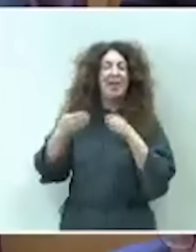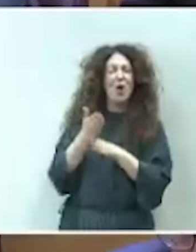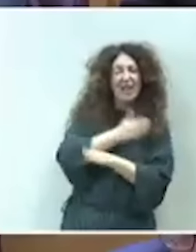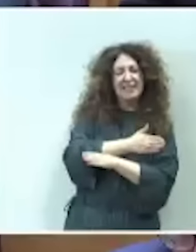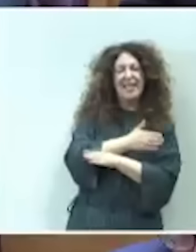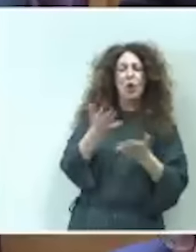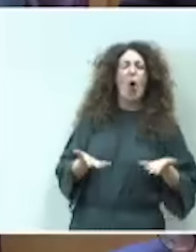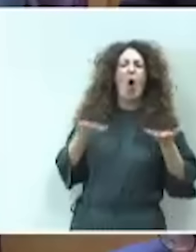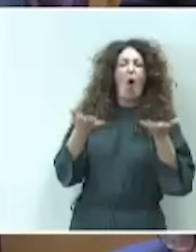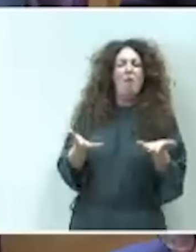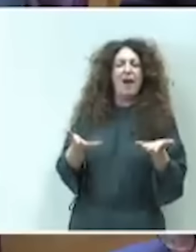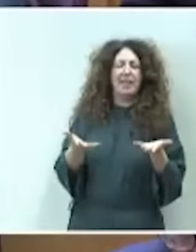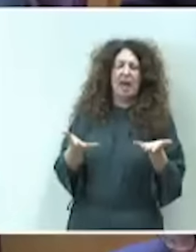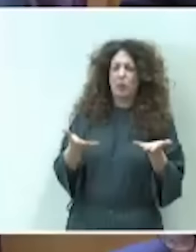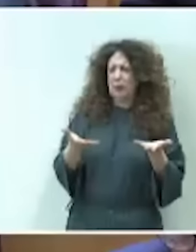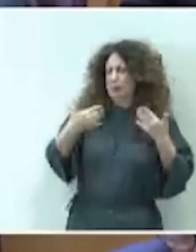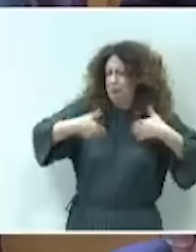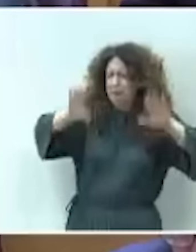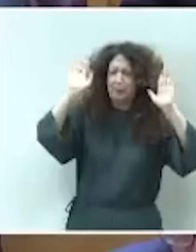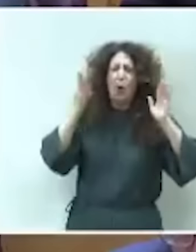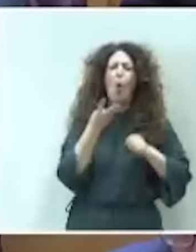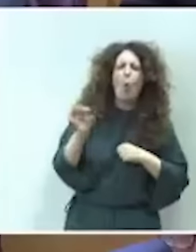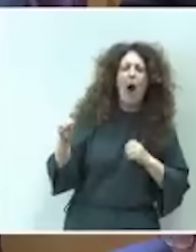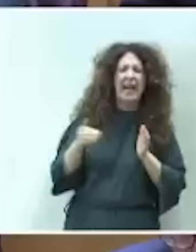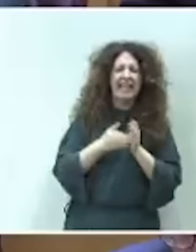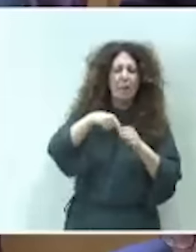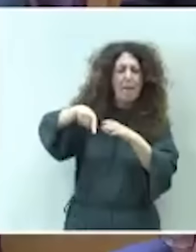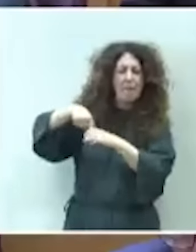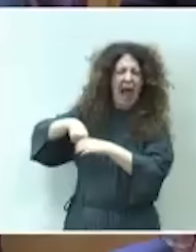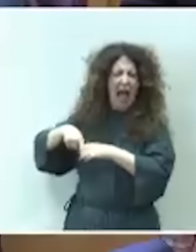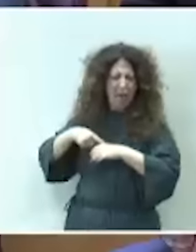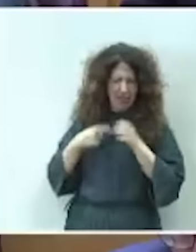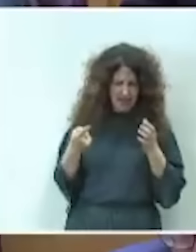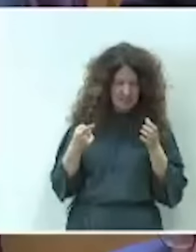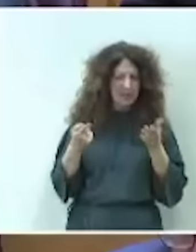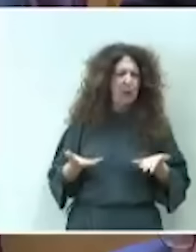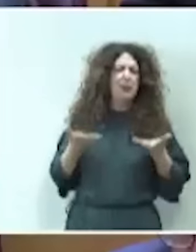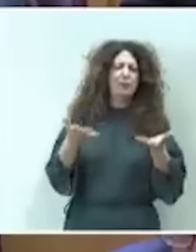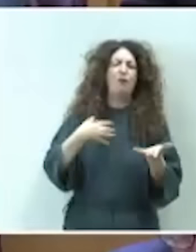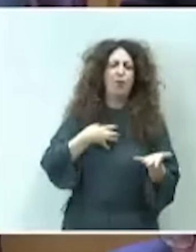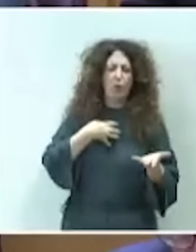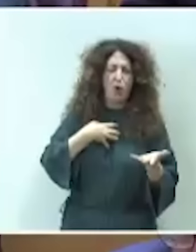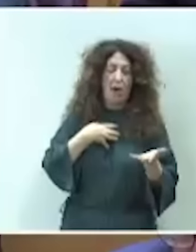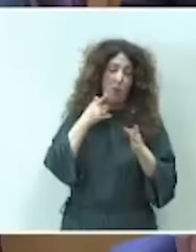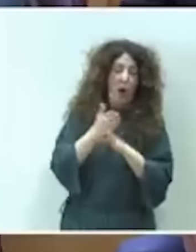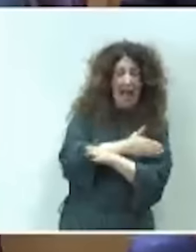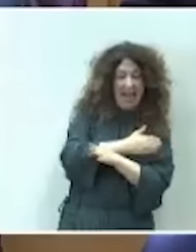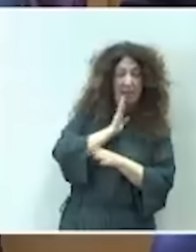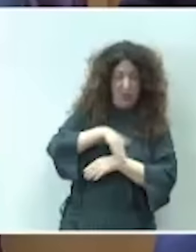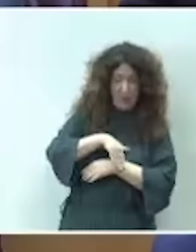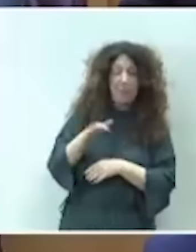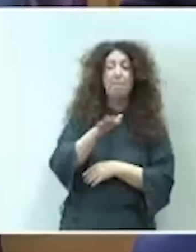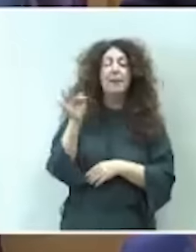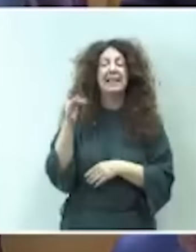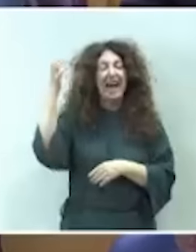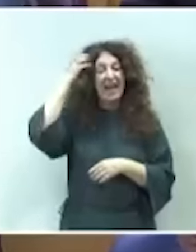diciendo que sacaban 40.000 plazas, cosa que no se había hecho nunca, y con la disposición adicional sexta que introdujeron